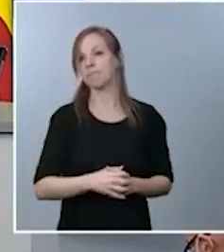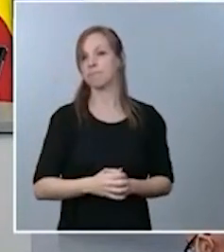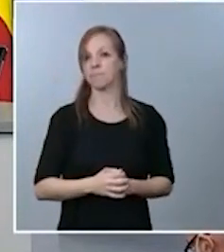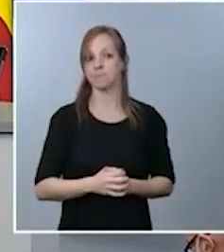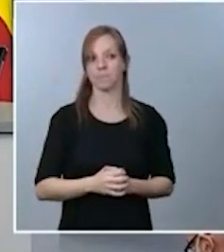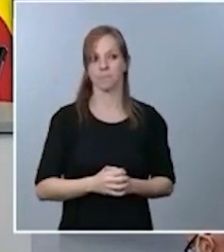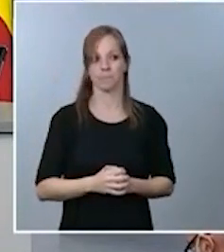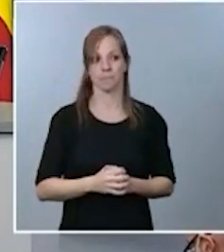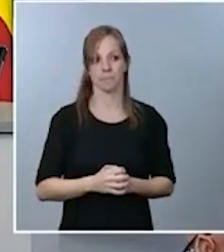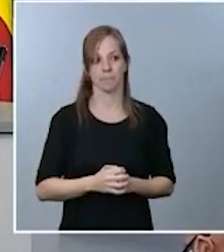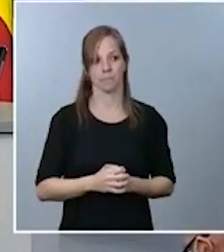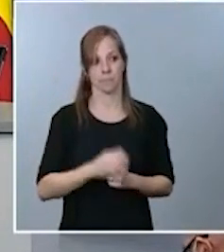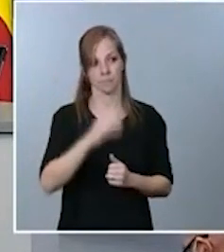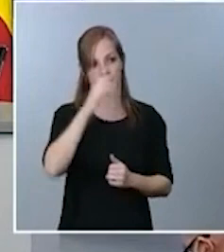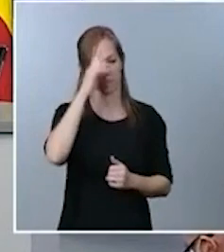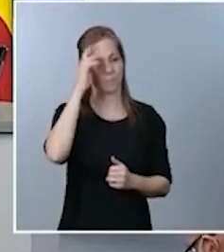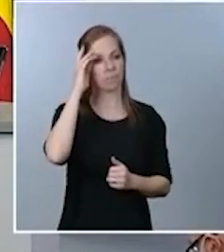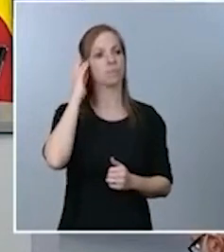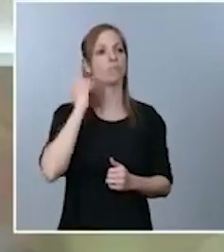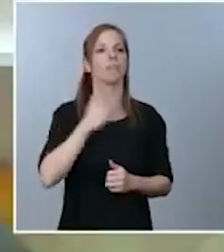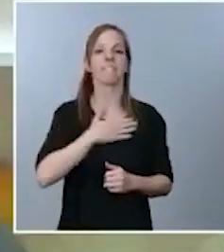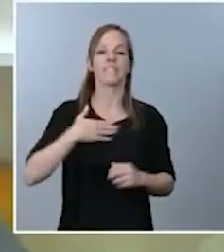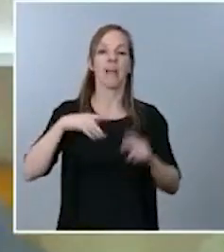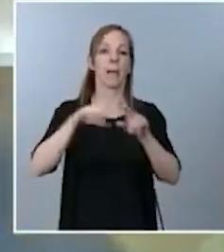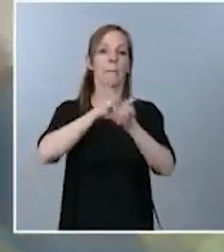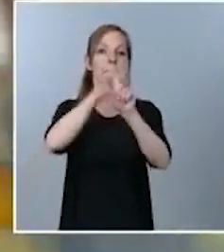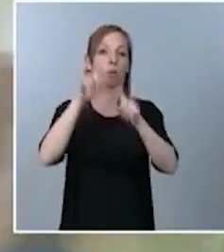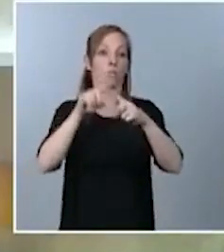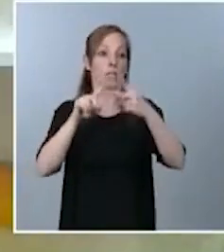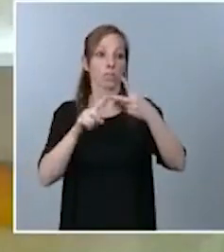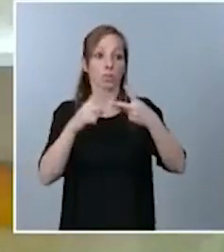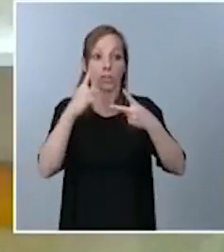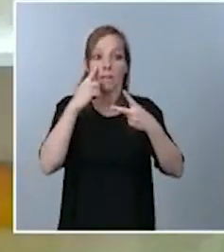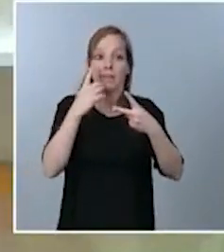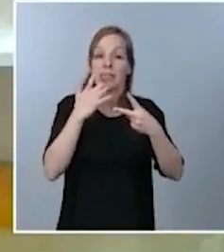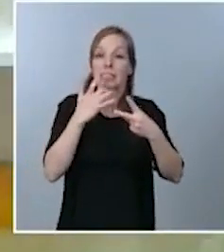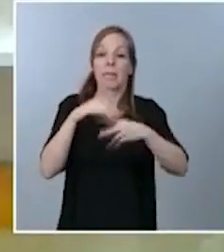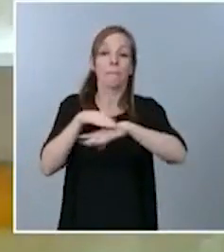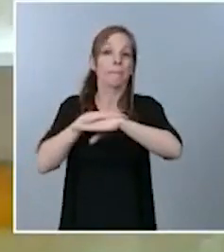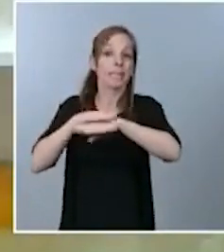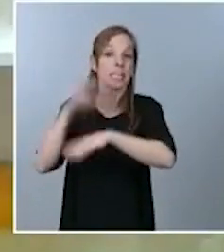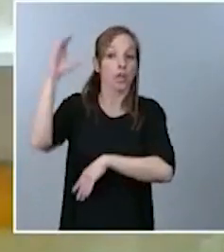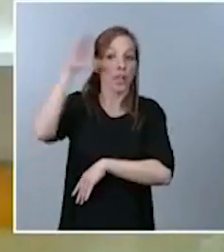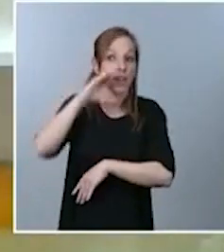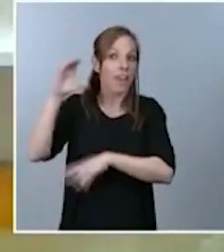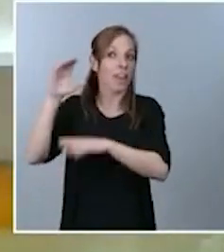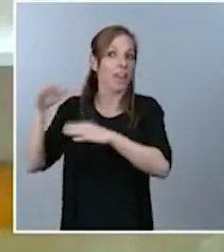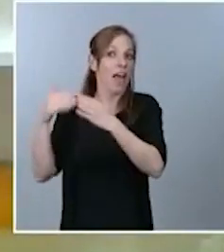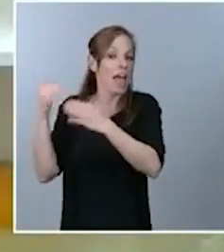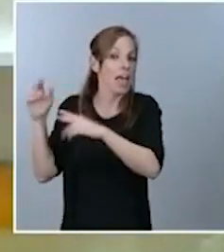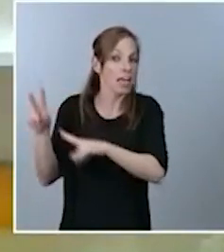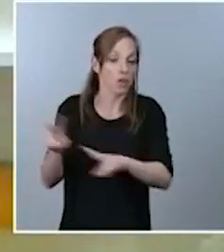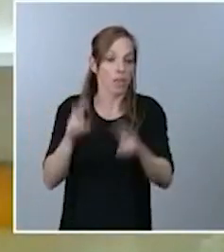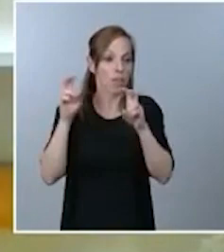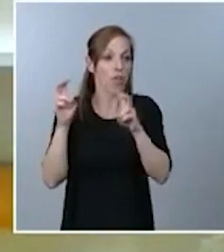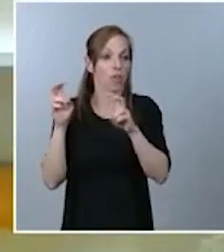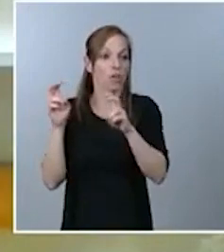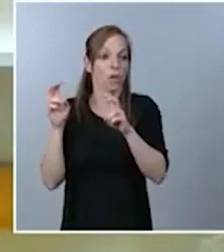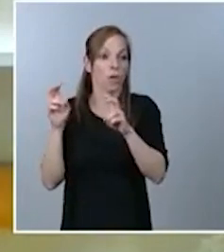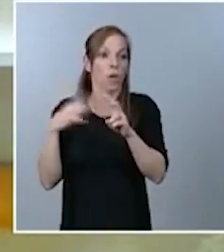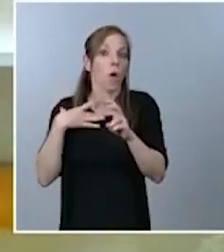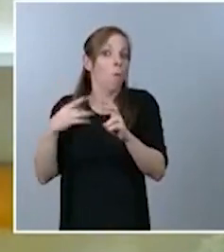Quería hacerles dos preguntas. Quería ver si me podía confirmar el ministro de Ciencia e Innovación si la